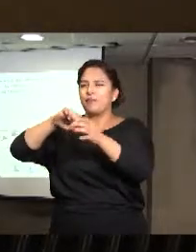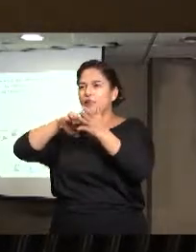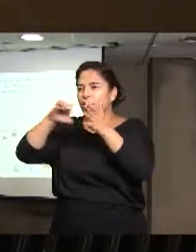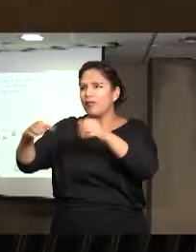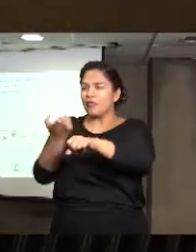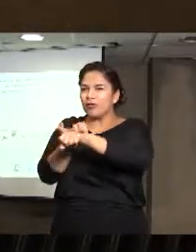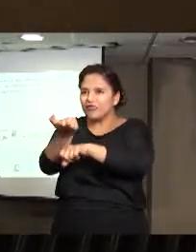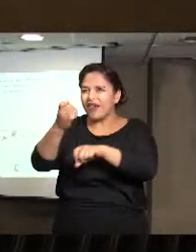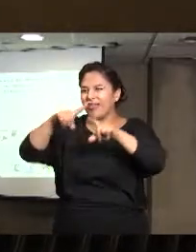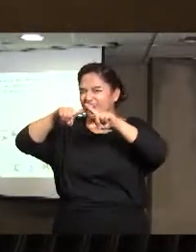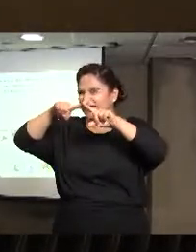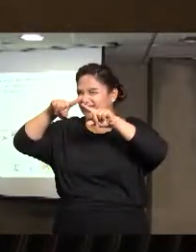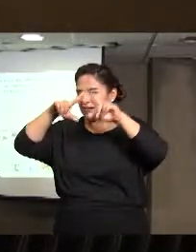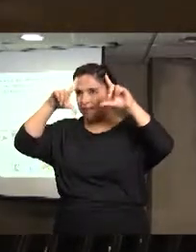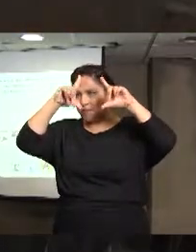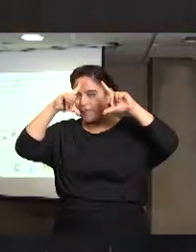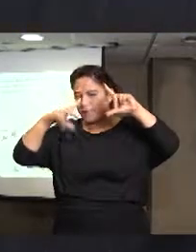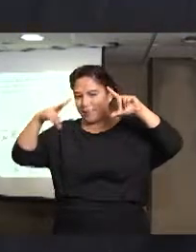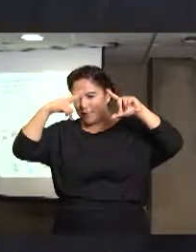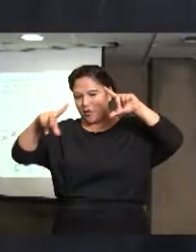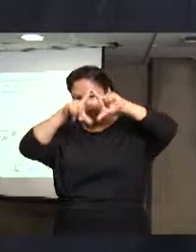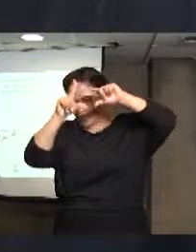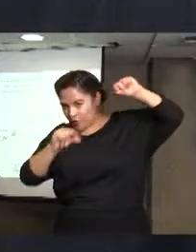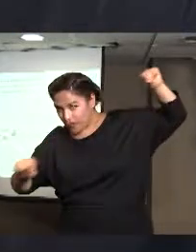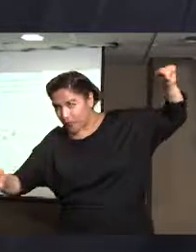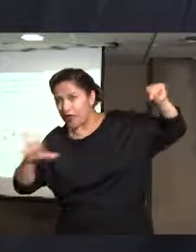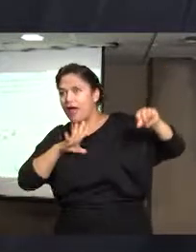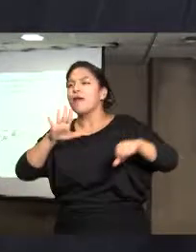elevado en los últimos años? Por favor. Bueno,